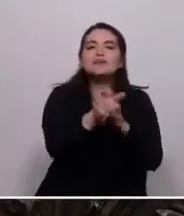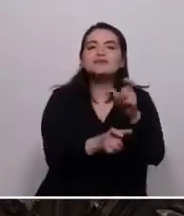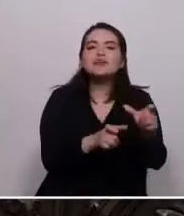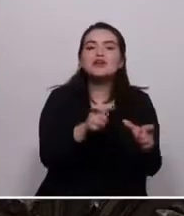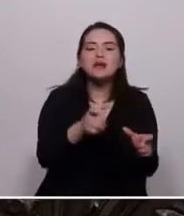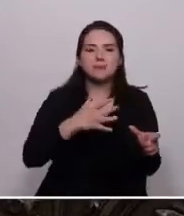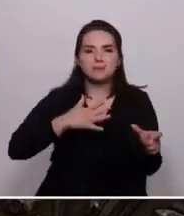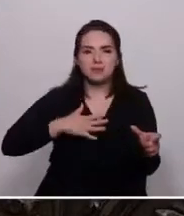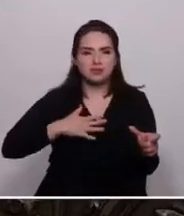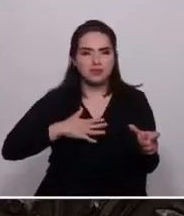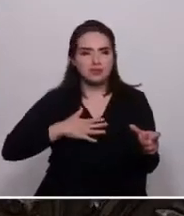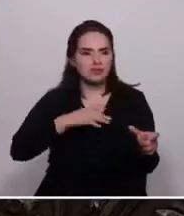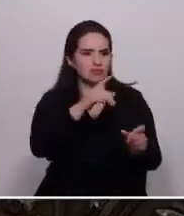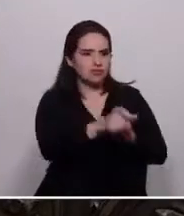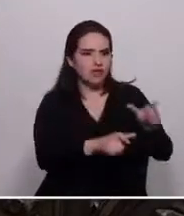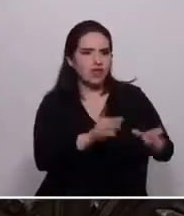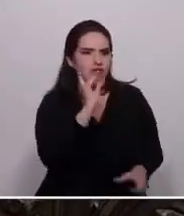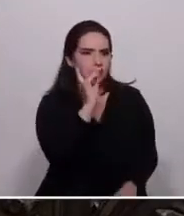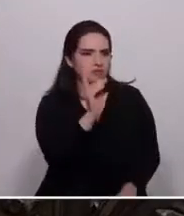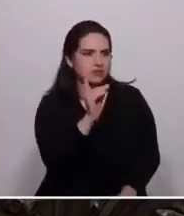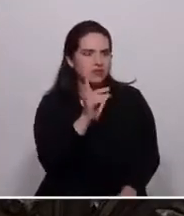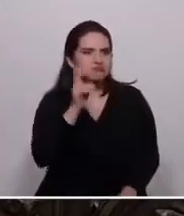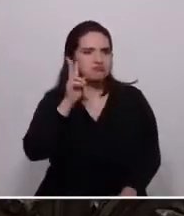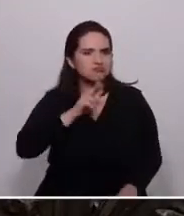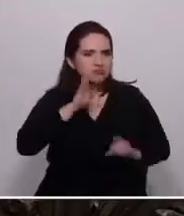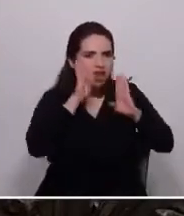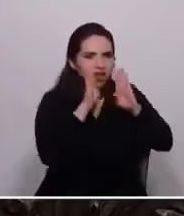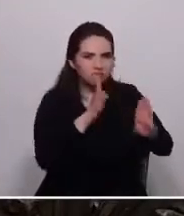para mí las personas con discapacidad.